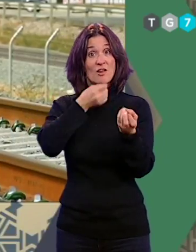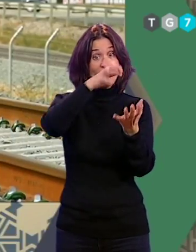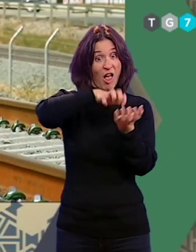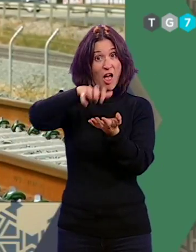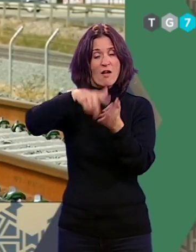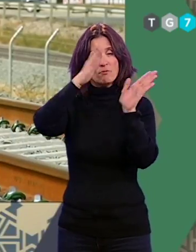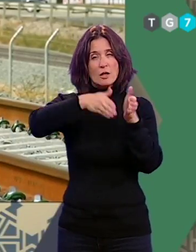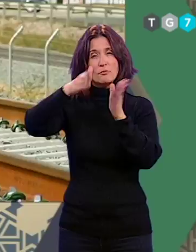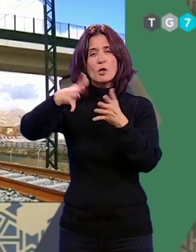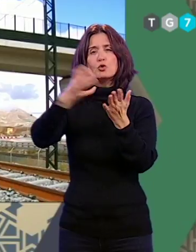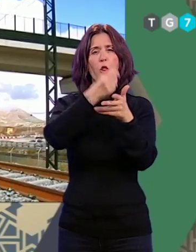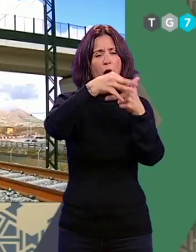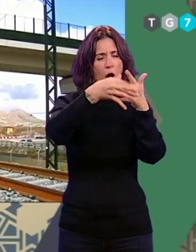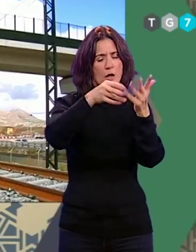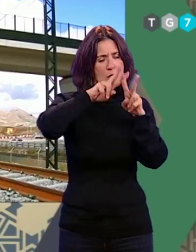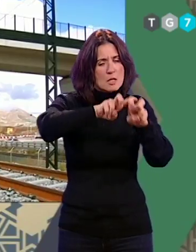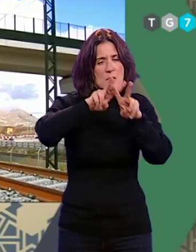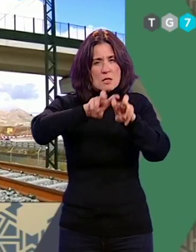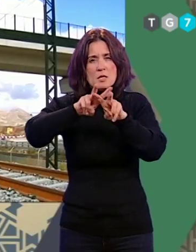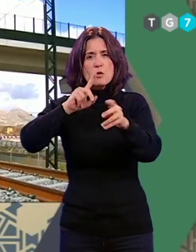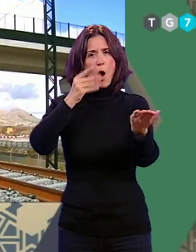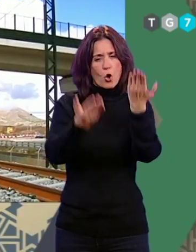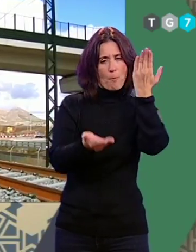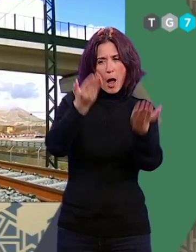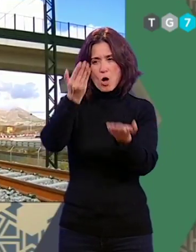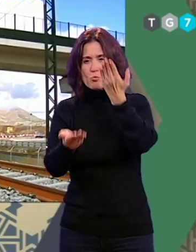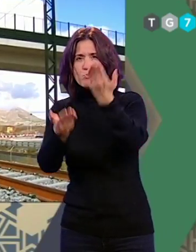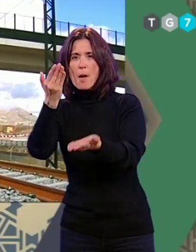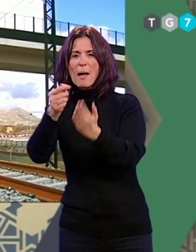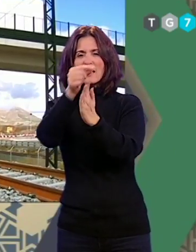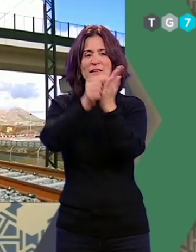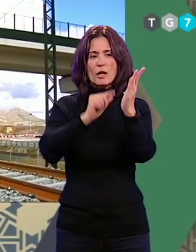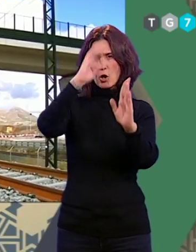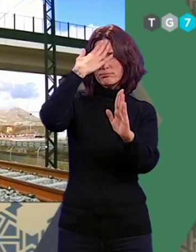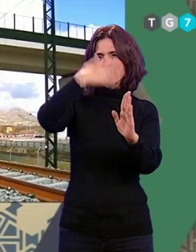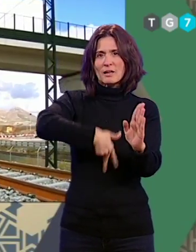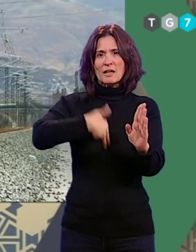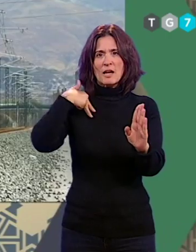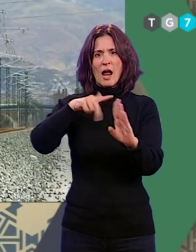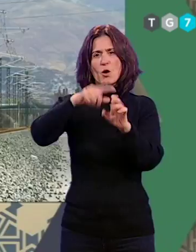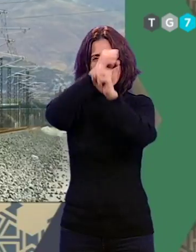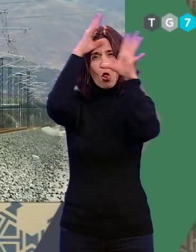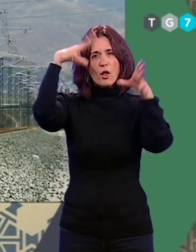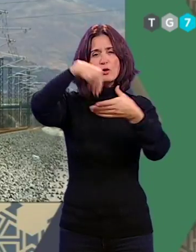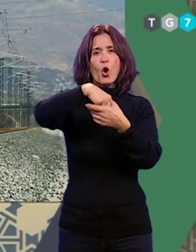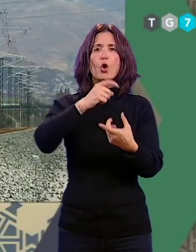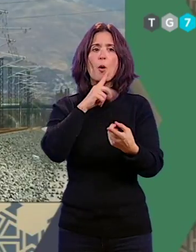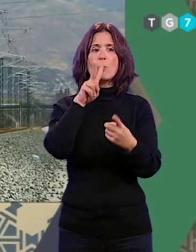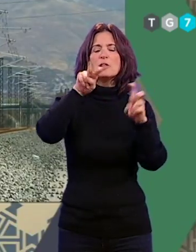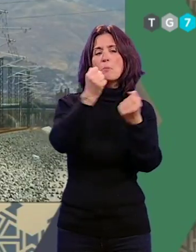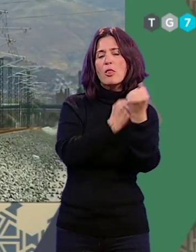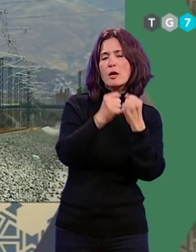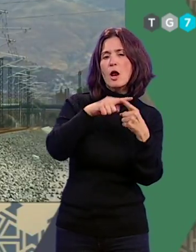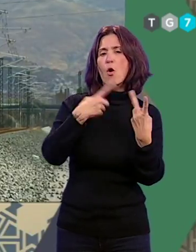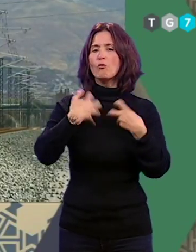alternativas estudiadas se analizarán y compararán entre sí por criterios generales que englobarán varios conceptos como los económicos,